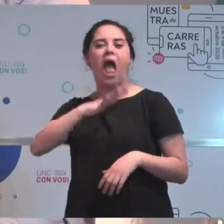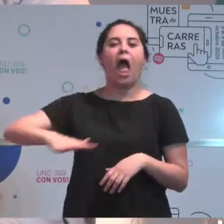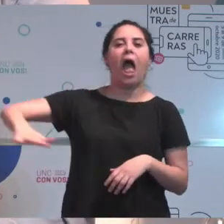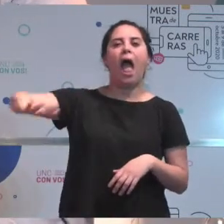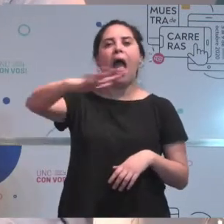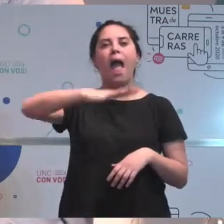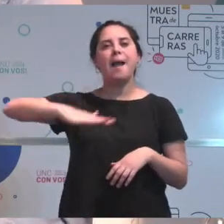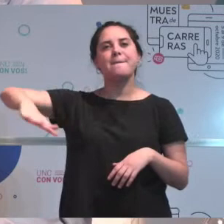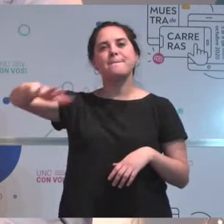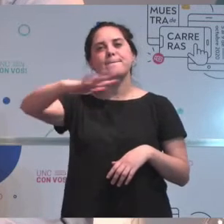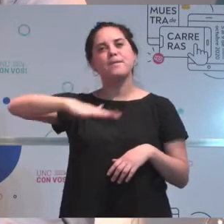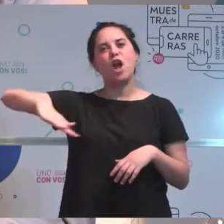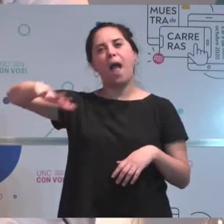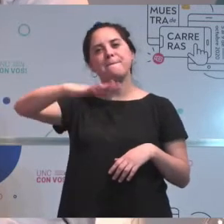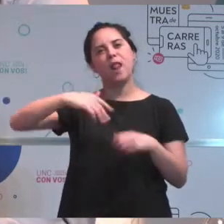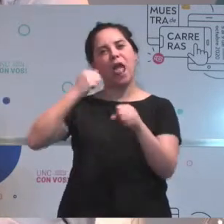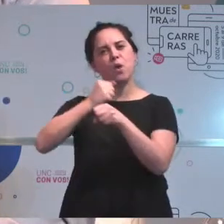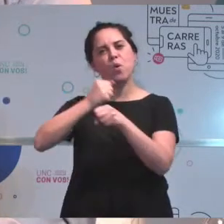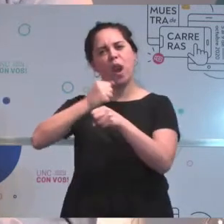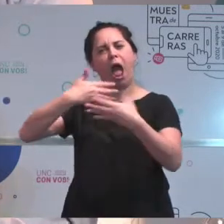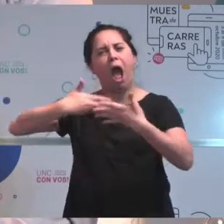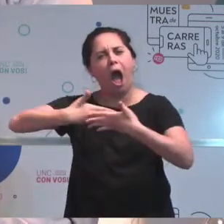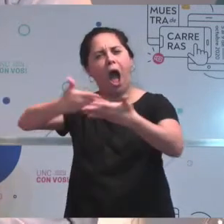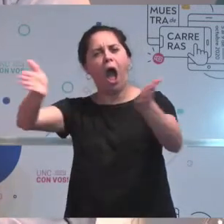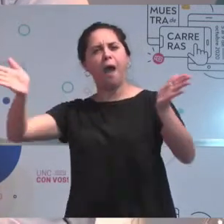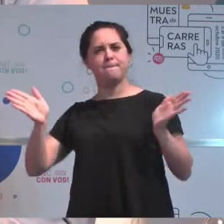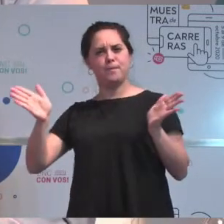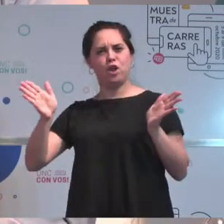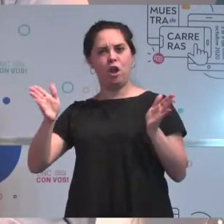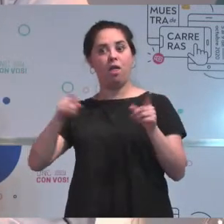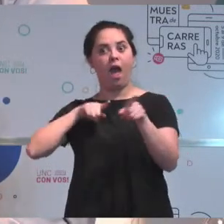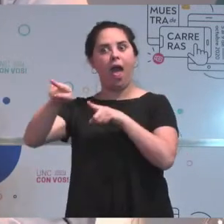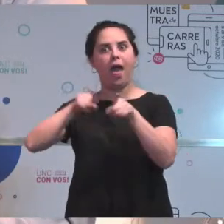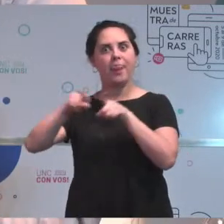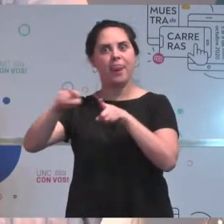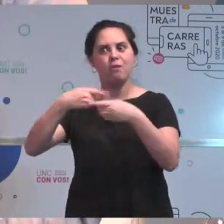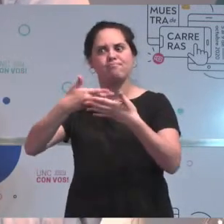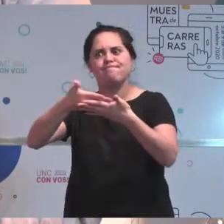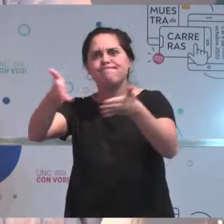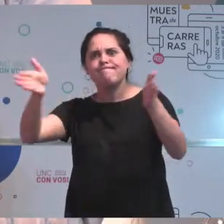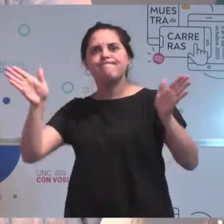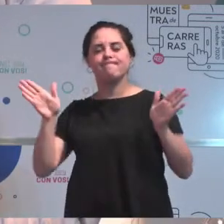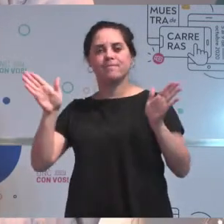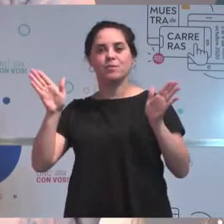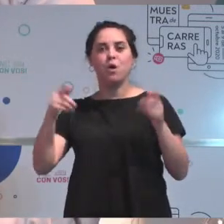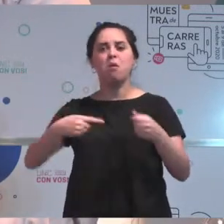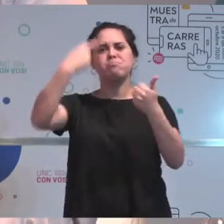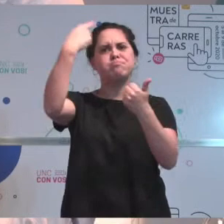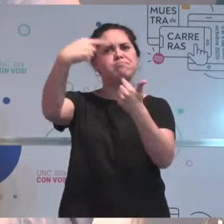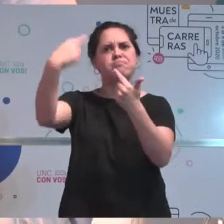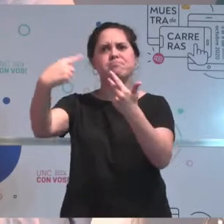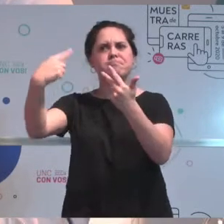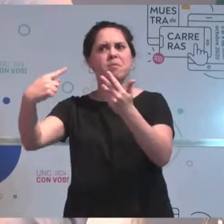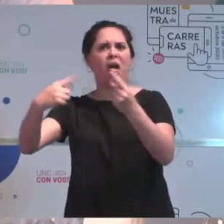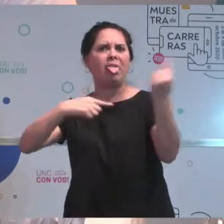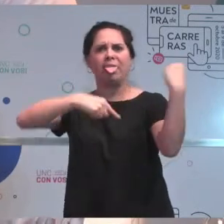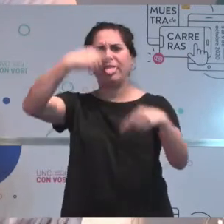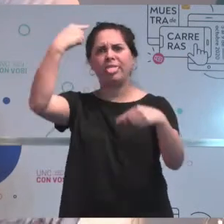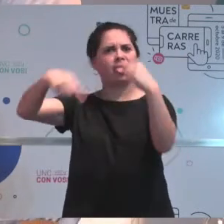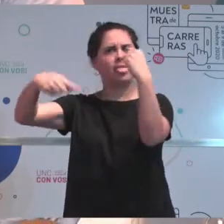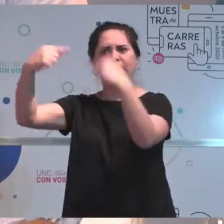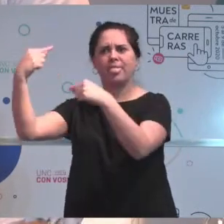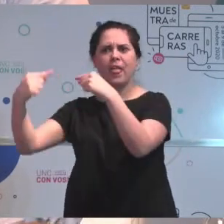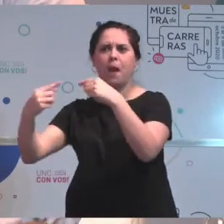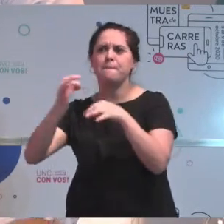que tiene la carrera. El hecho de que uno pueda hacer muchas cosas distintas como